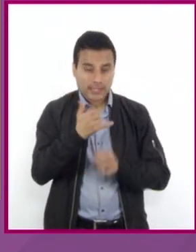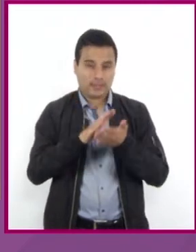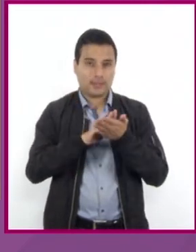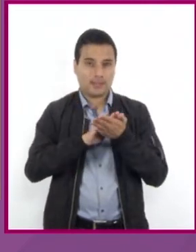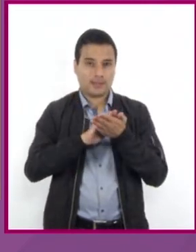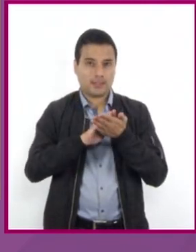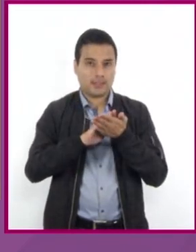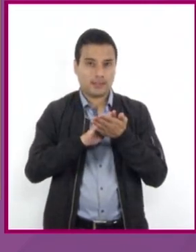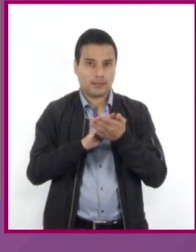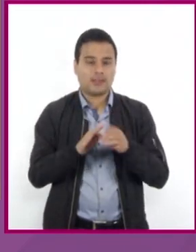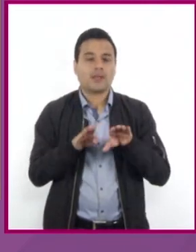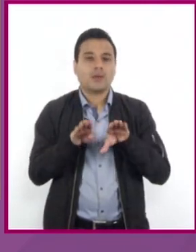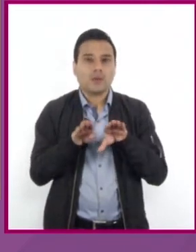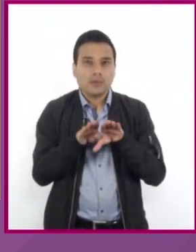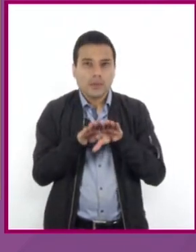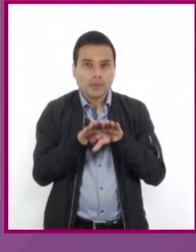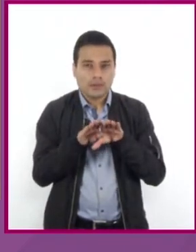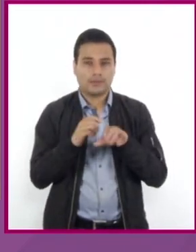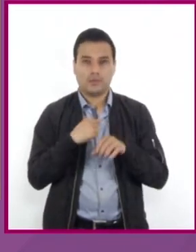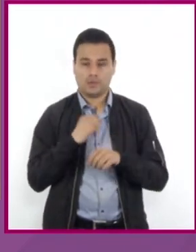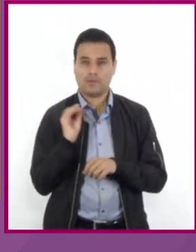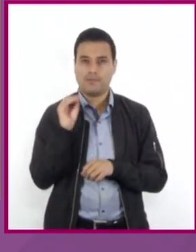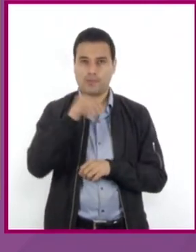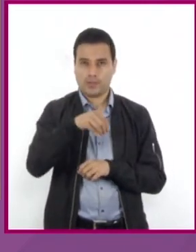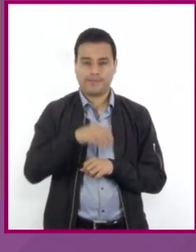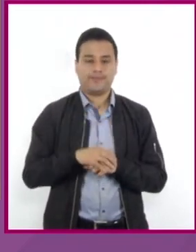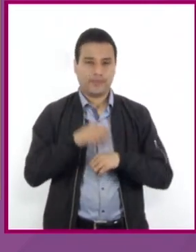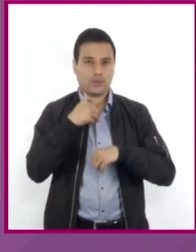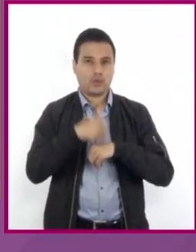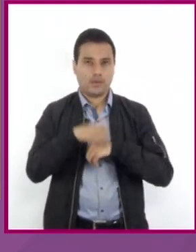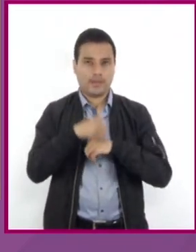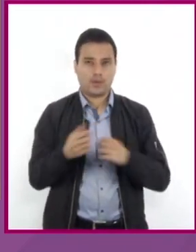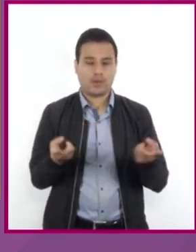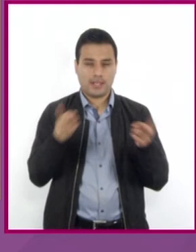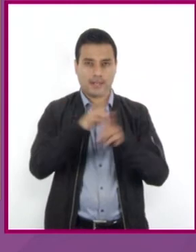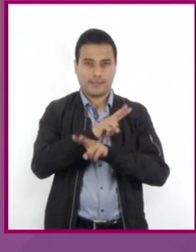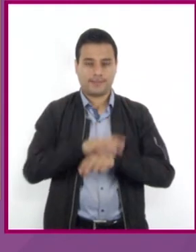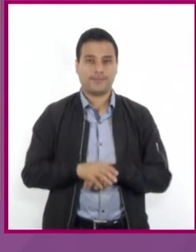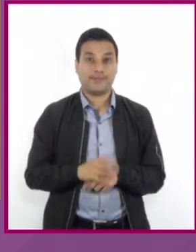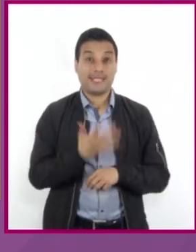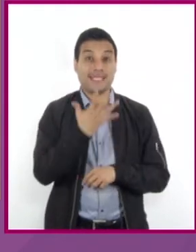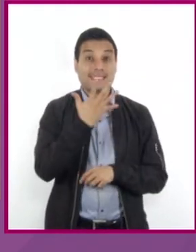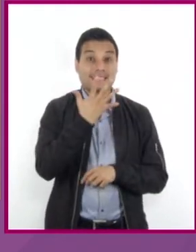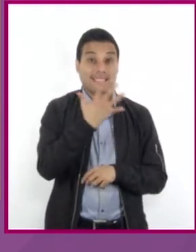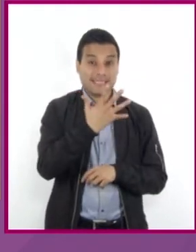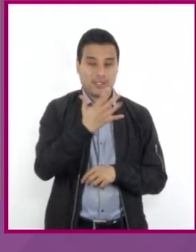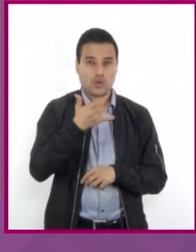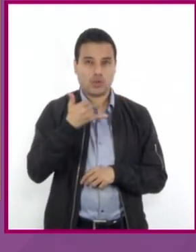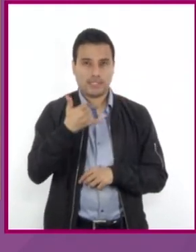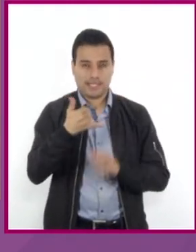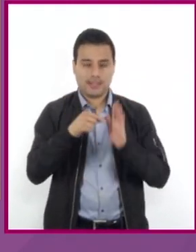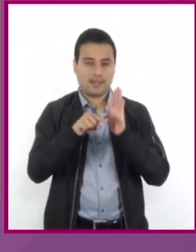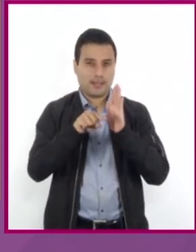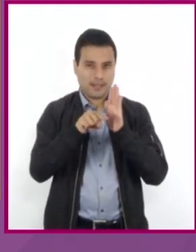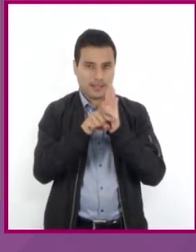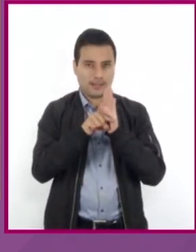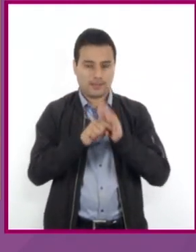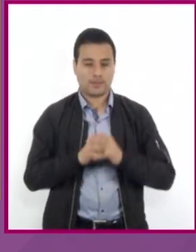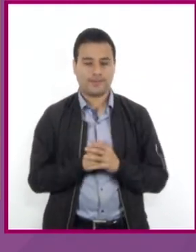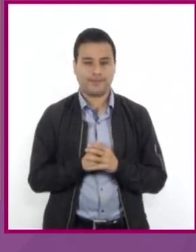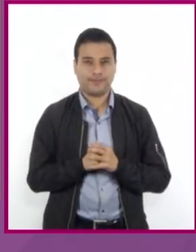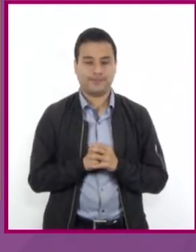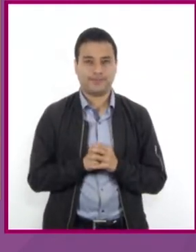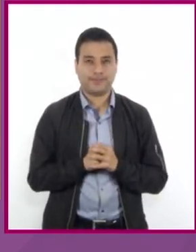miembro de la igualdad al sumar su inverso aditivo que es 5Y negativo en ambos miembros de la